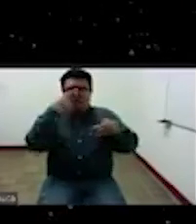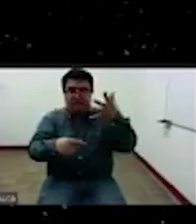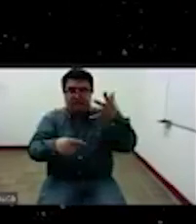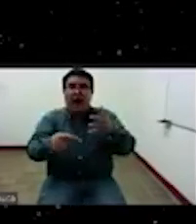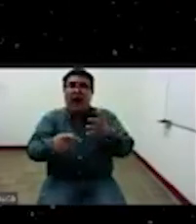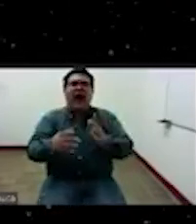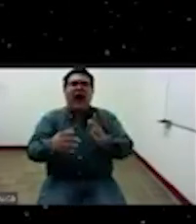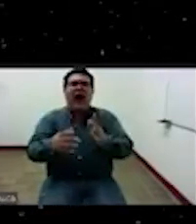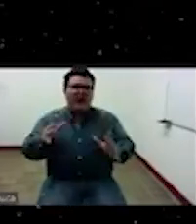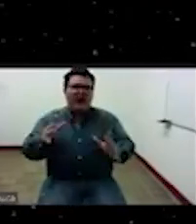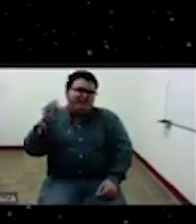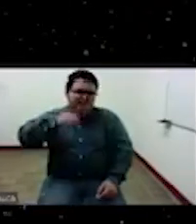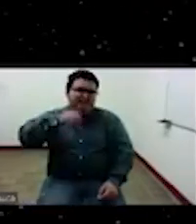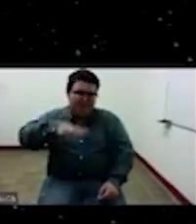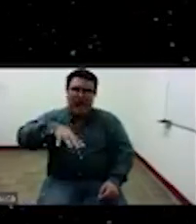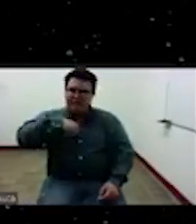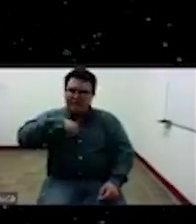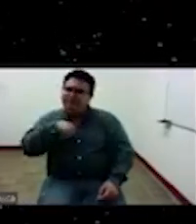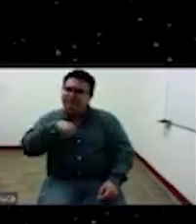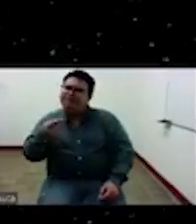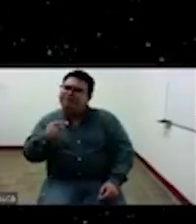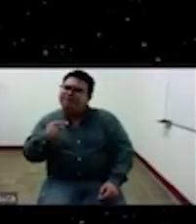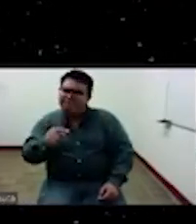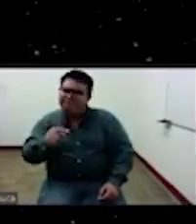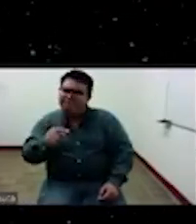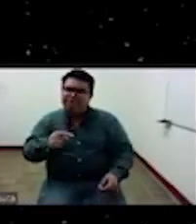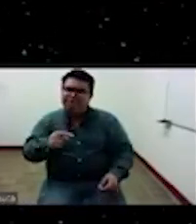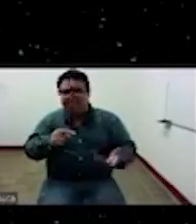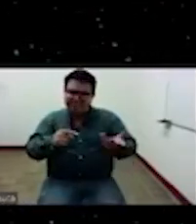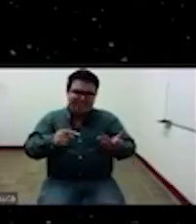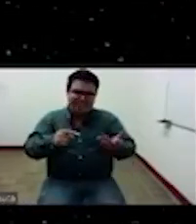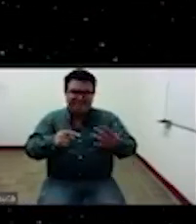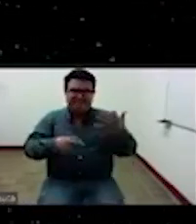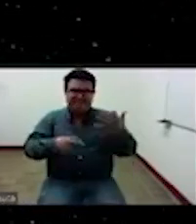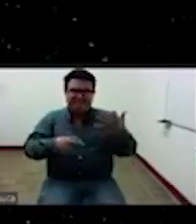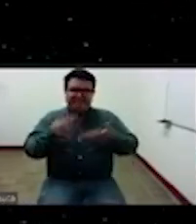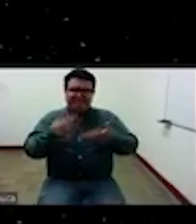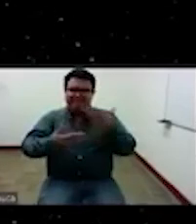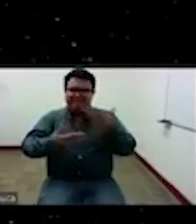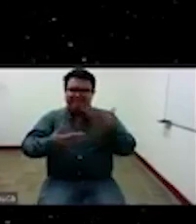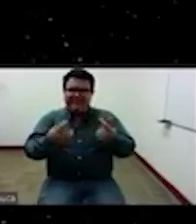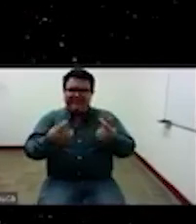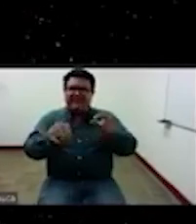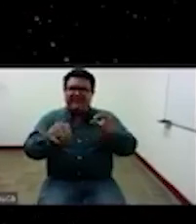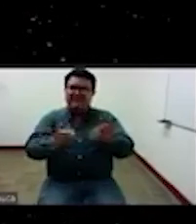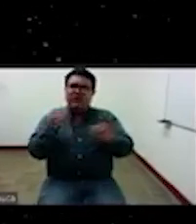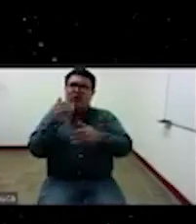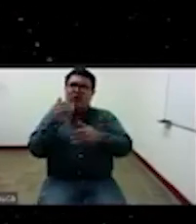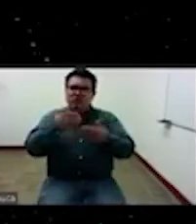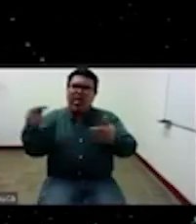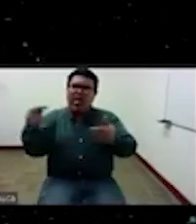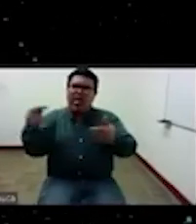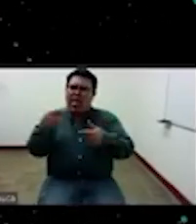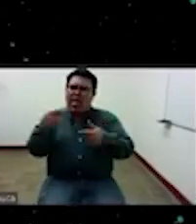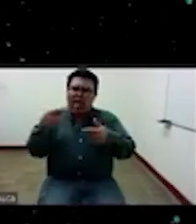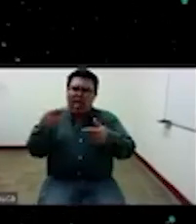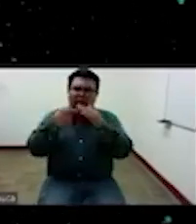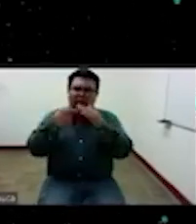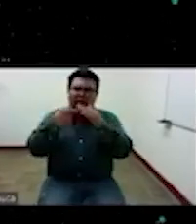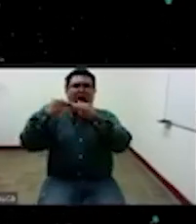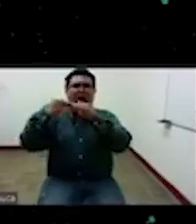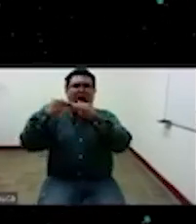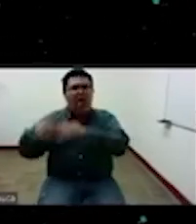es hacer eh mejor a a frenar un poco la negación no a condicionar la negación